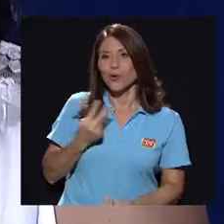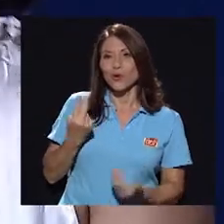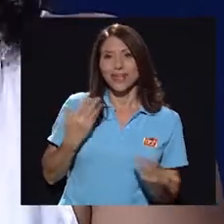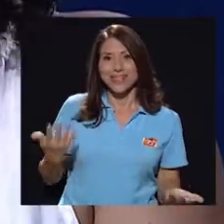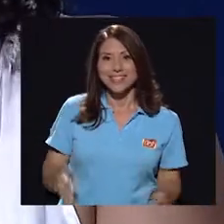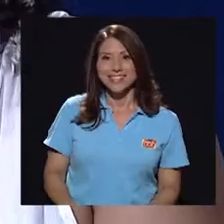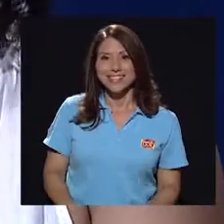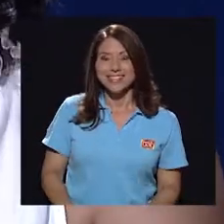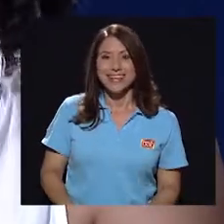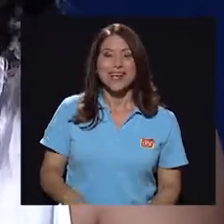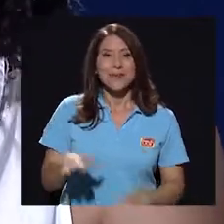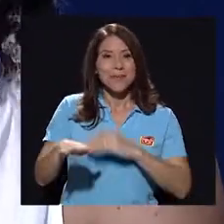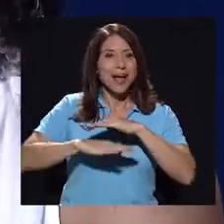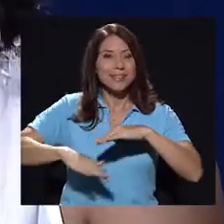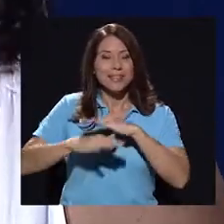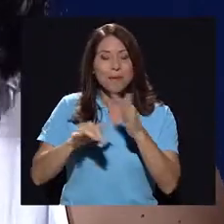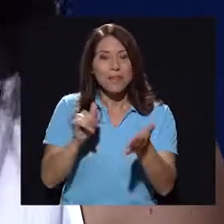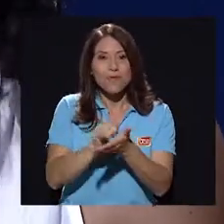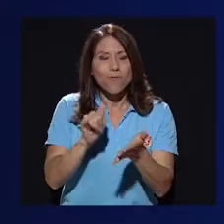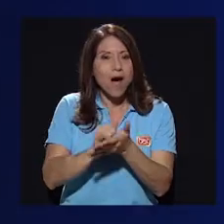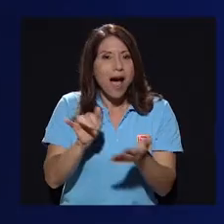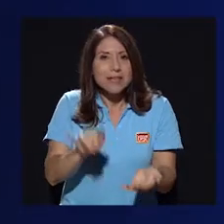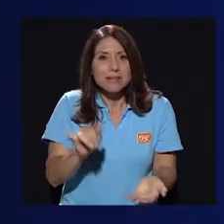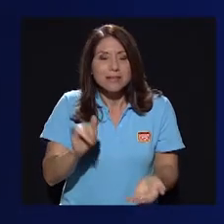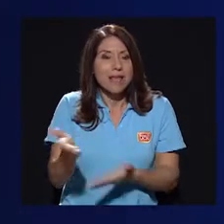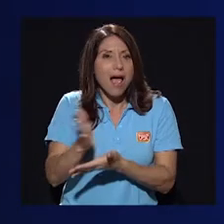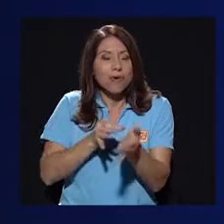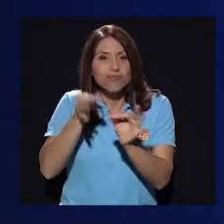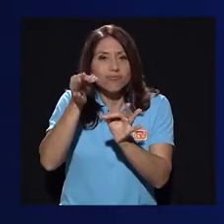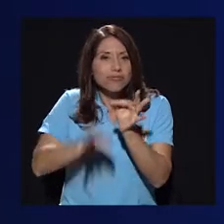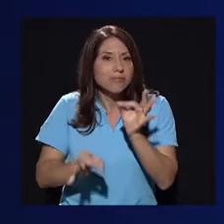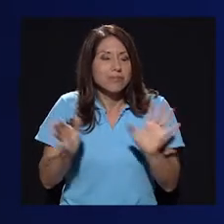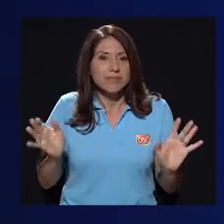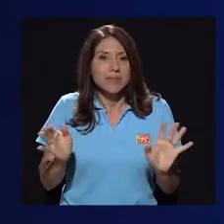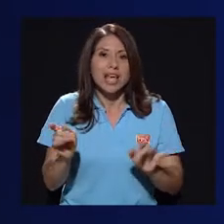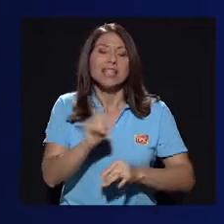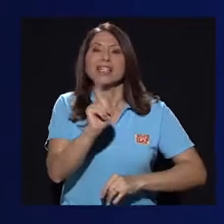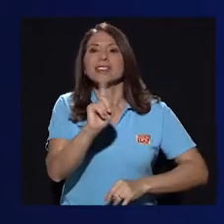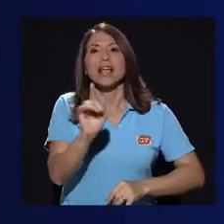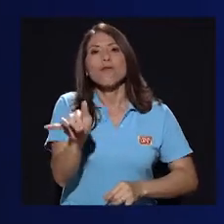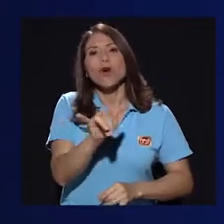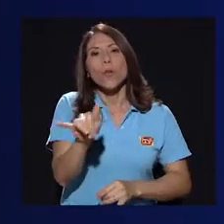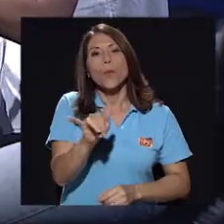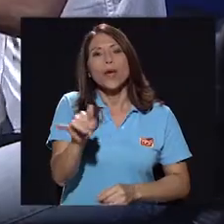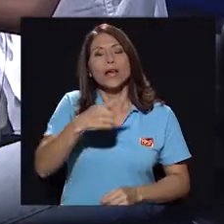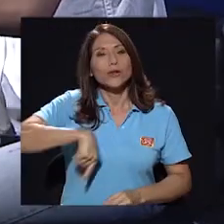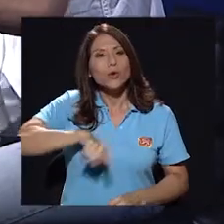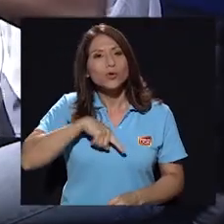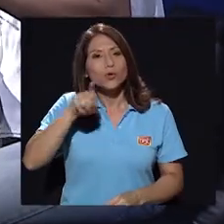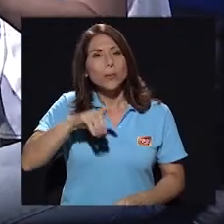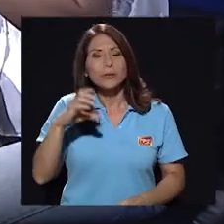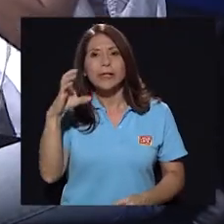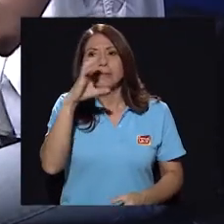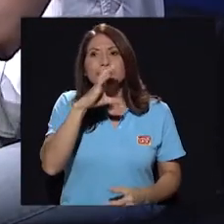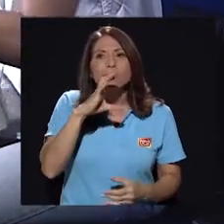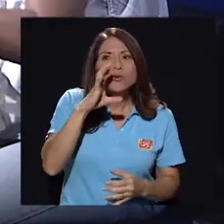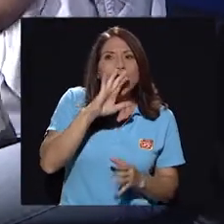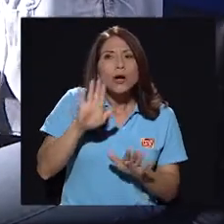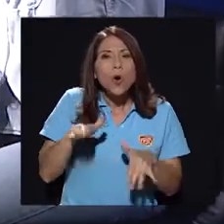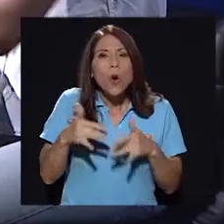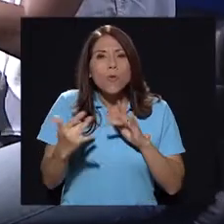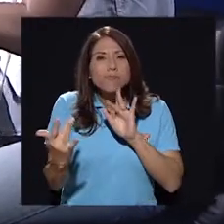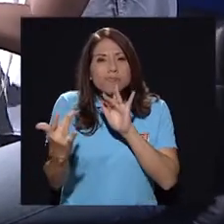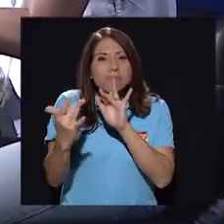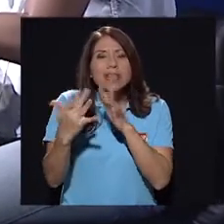nosotras, básicamente. Fue así muy sencillo, ni siquiera fue así como que tuvimos que buscar por dónde le